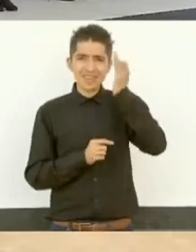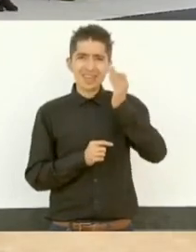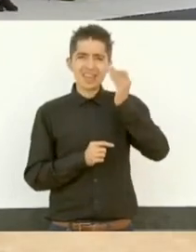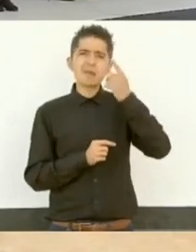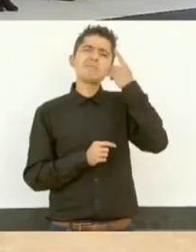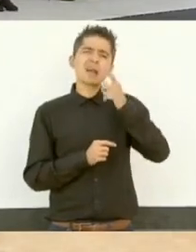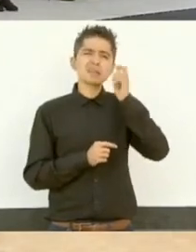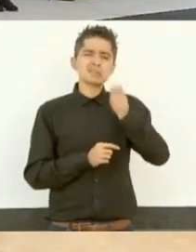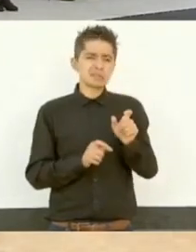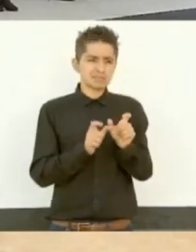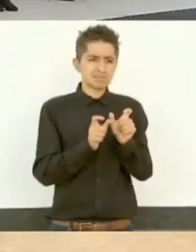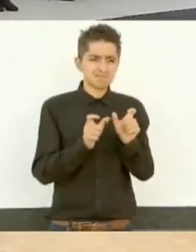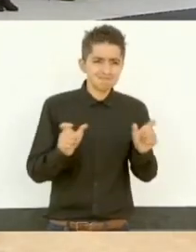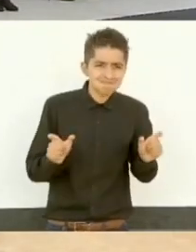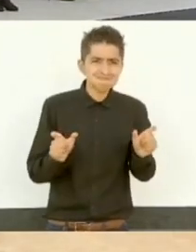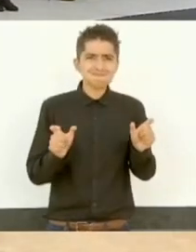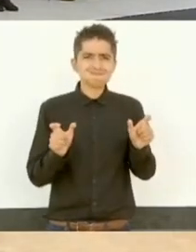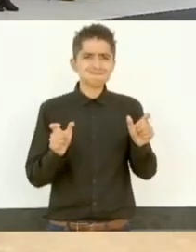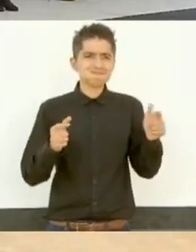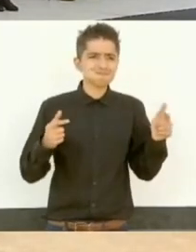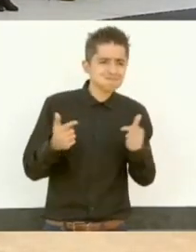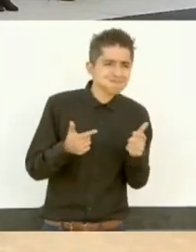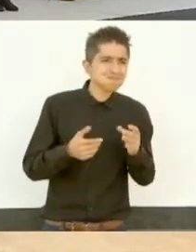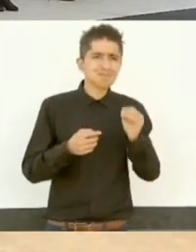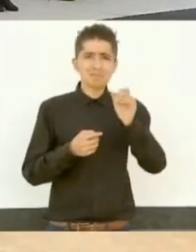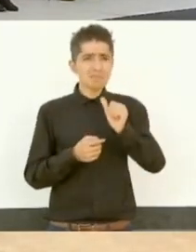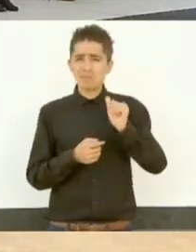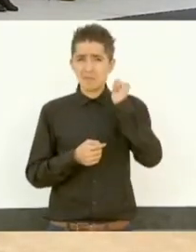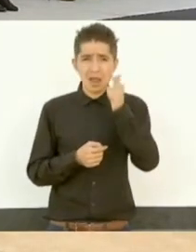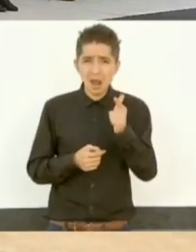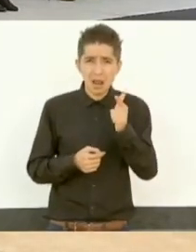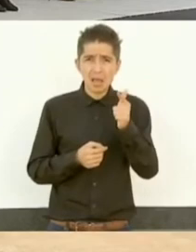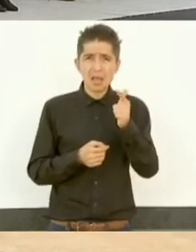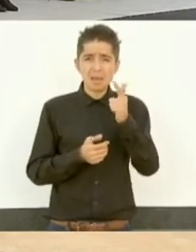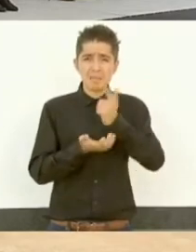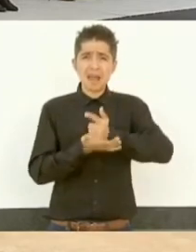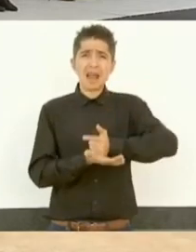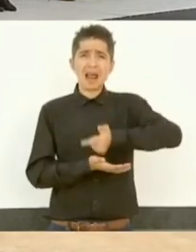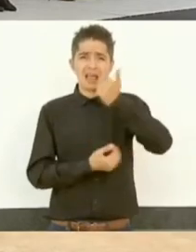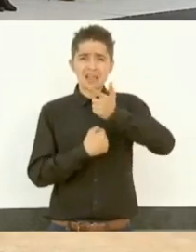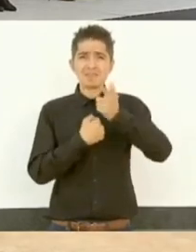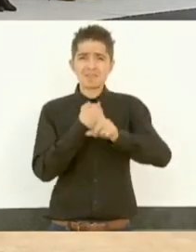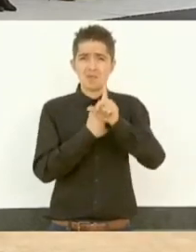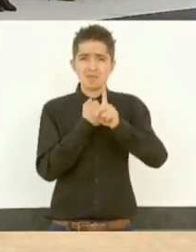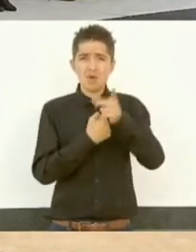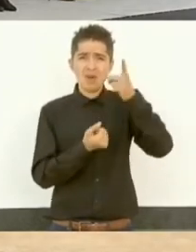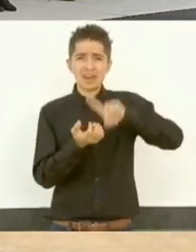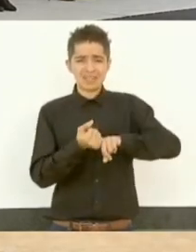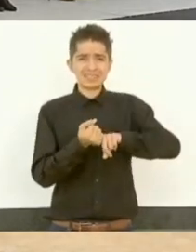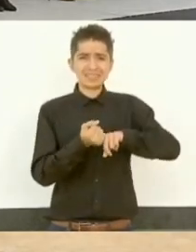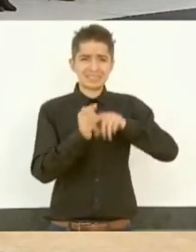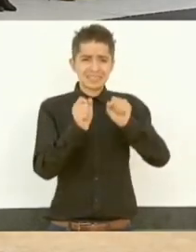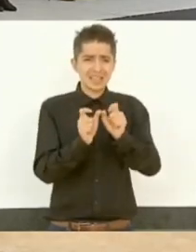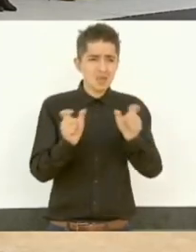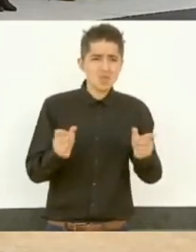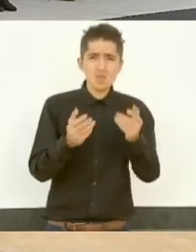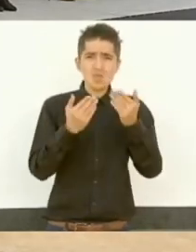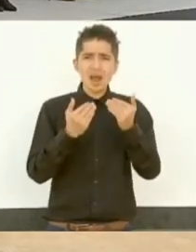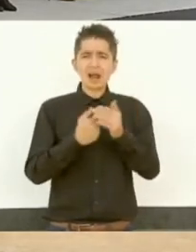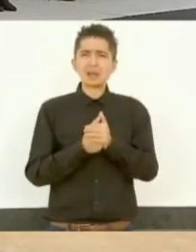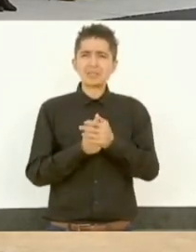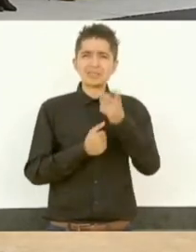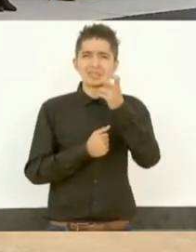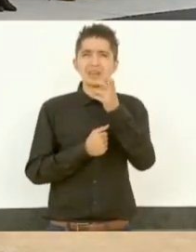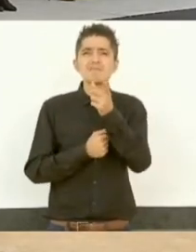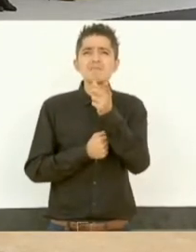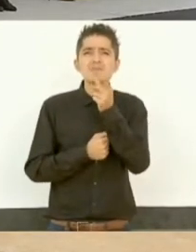enfrentar el flagelo de la violencia, para enfrentar el grave problema de la inseguridad pública, en su mejor momento esa